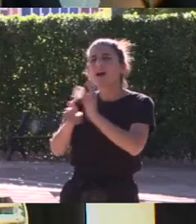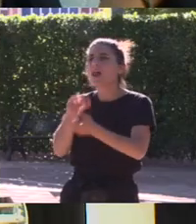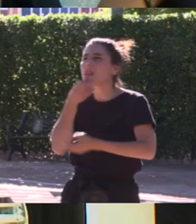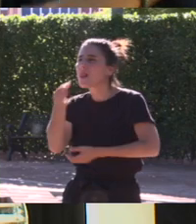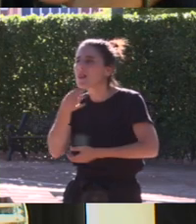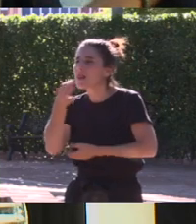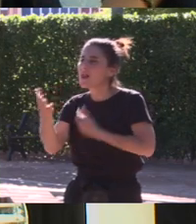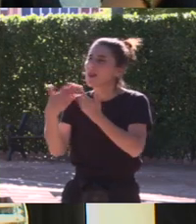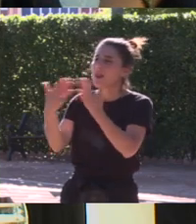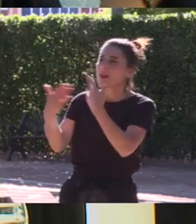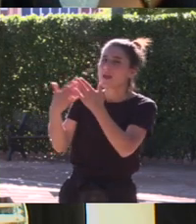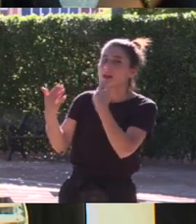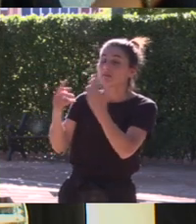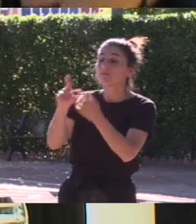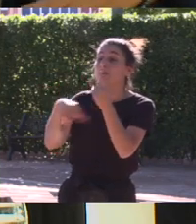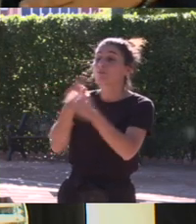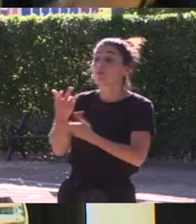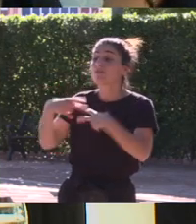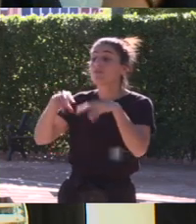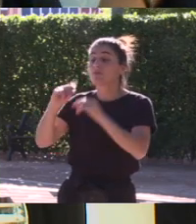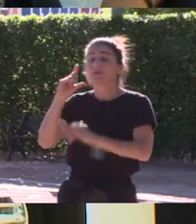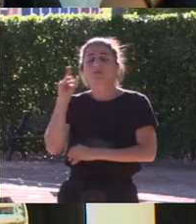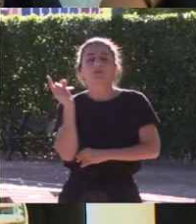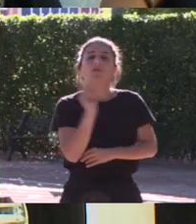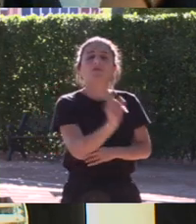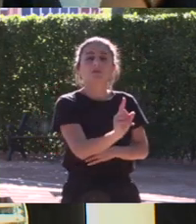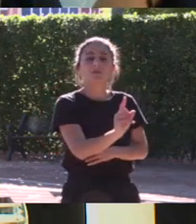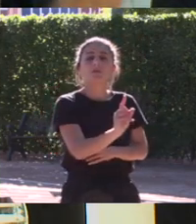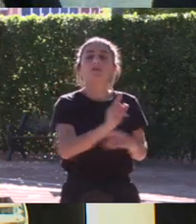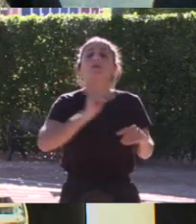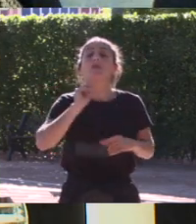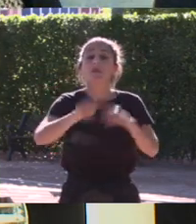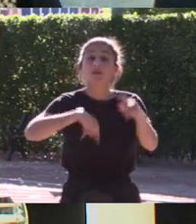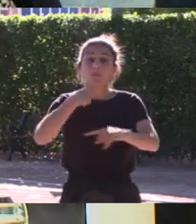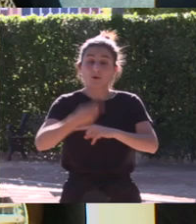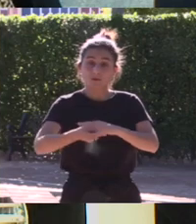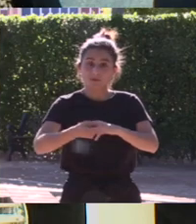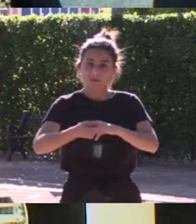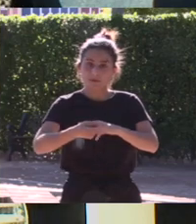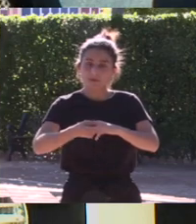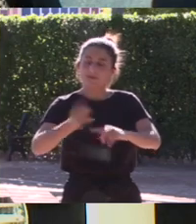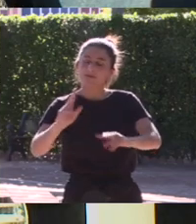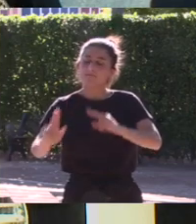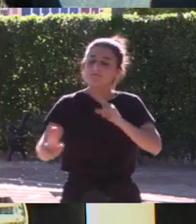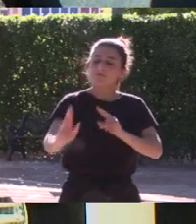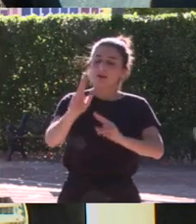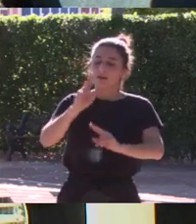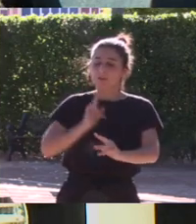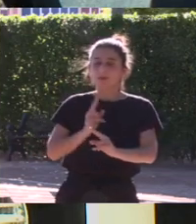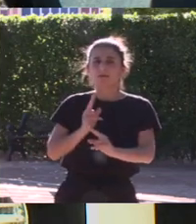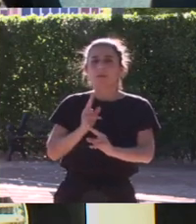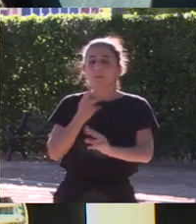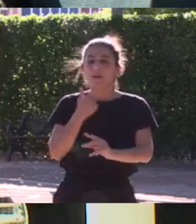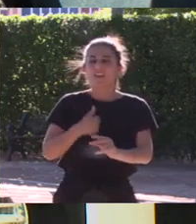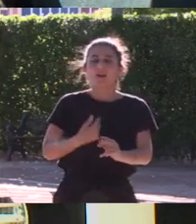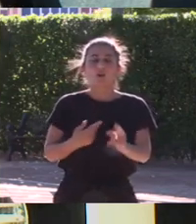luego cuando me fui me llegó un poco más tarde su reacción que le dijo a una persona